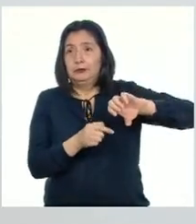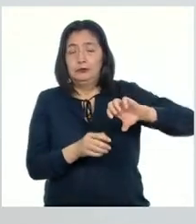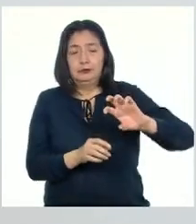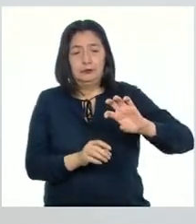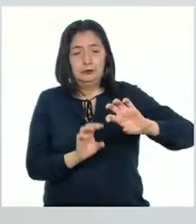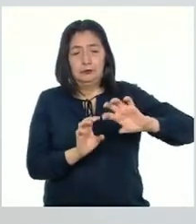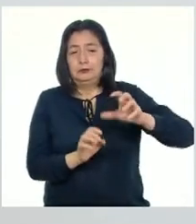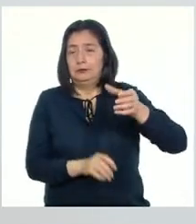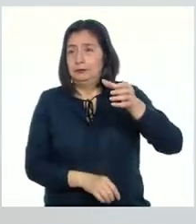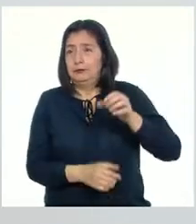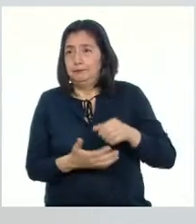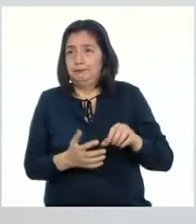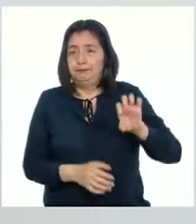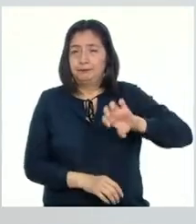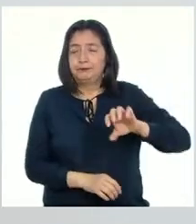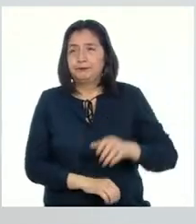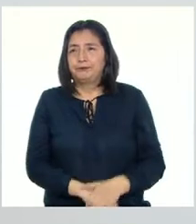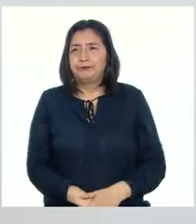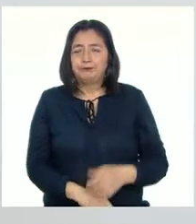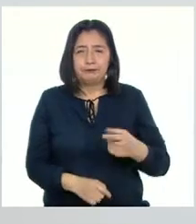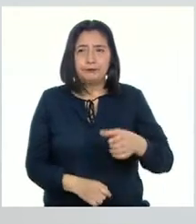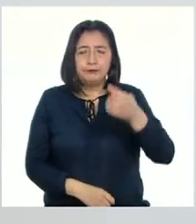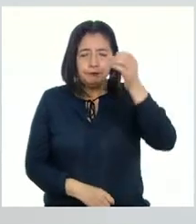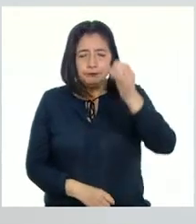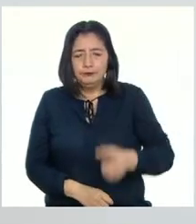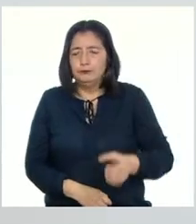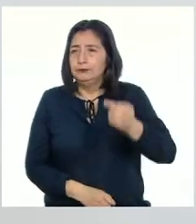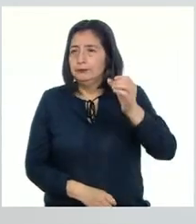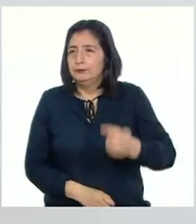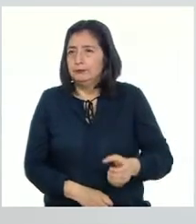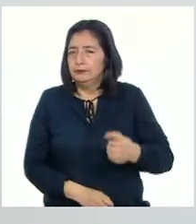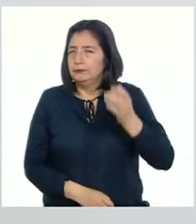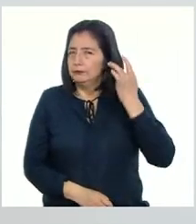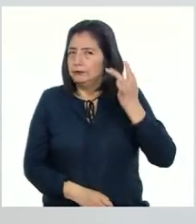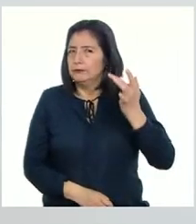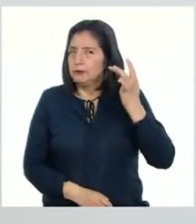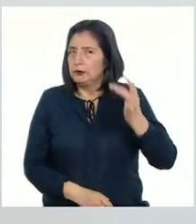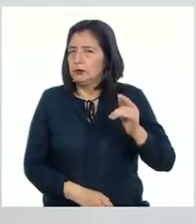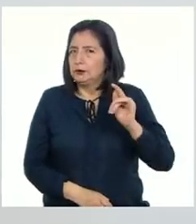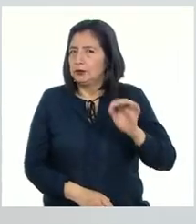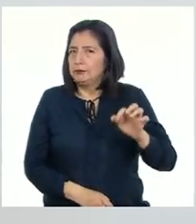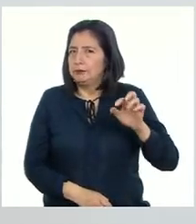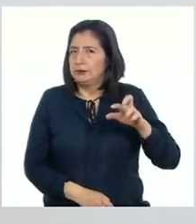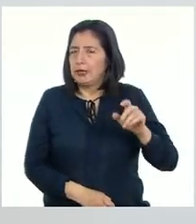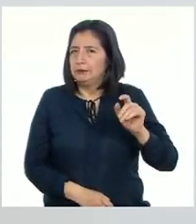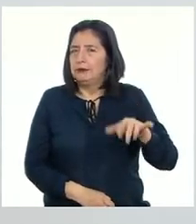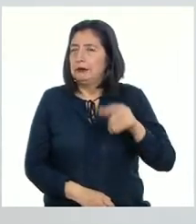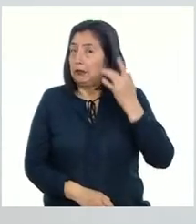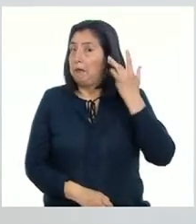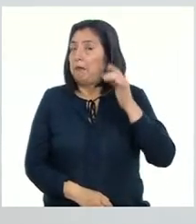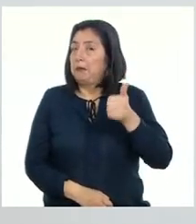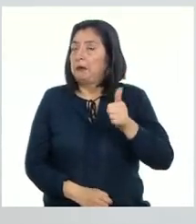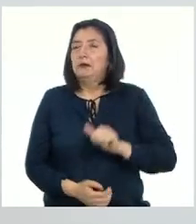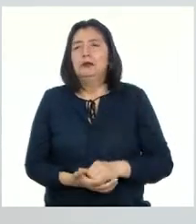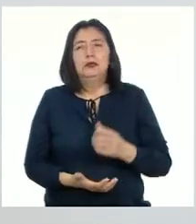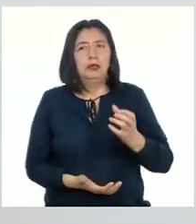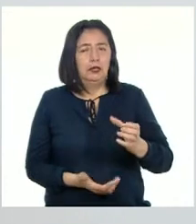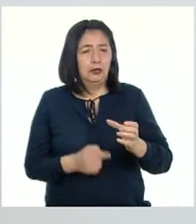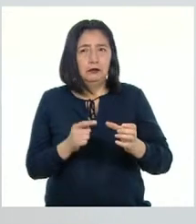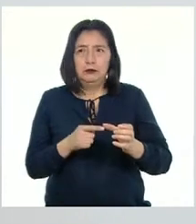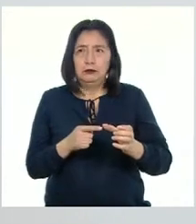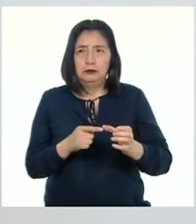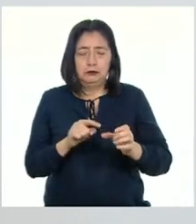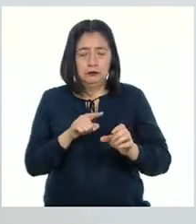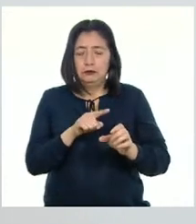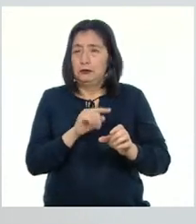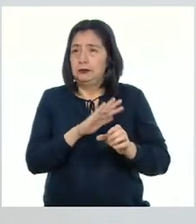boca abajo Y lo golpeamos sobre la mesa ¡Uh! ¡Qué increíble sonido! Ahora vamos a golpear la